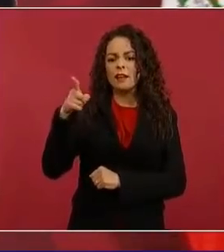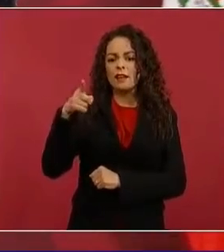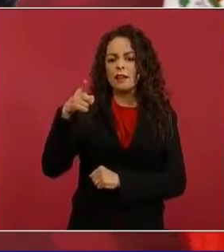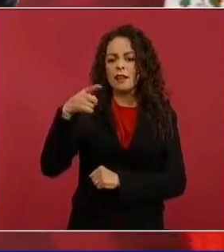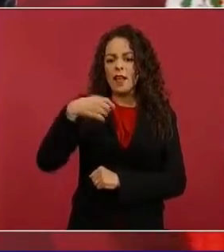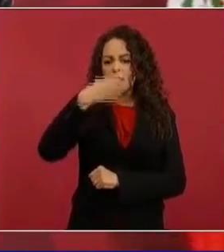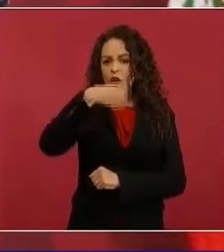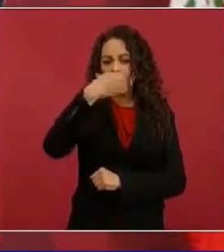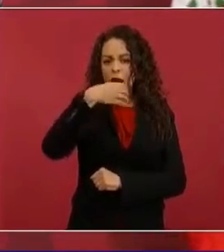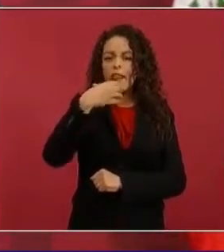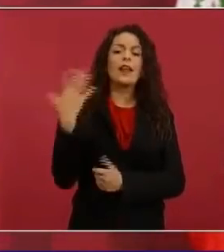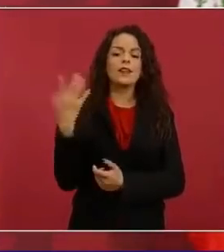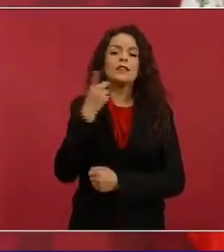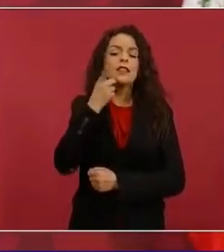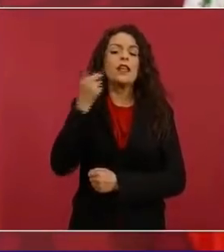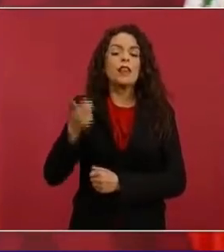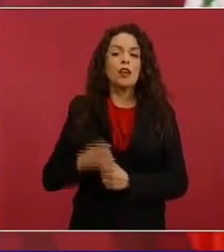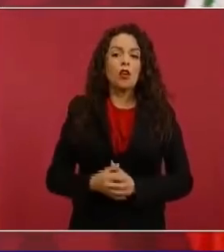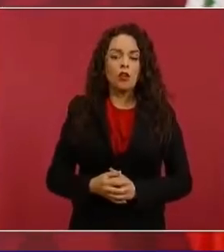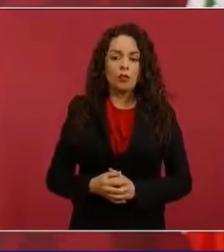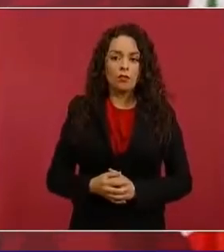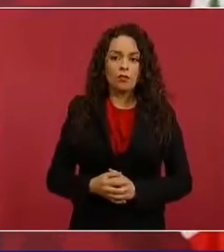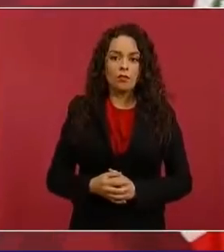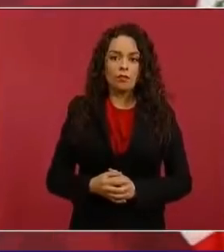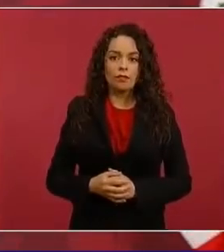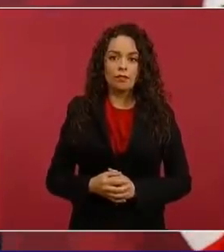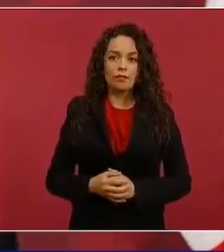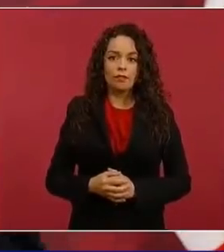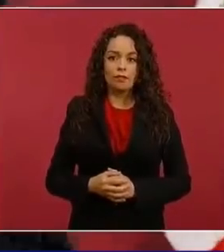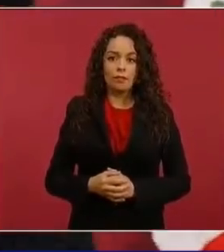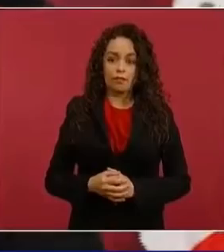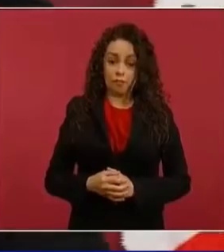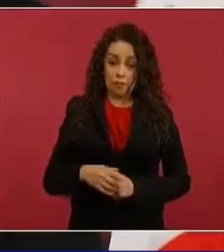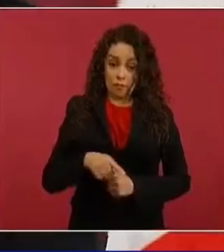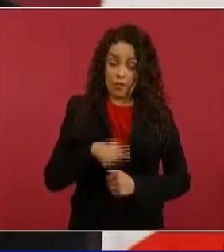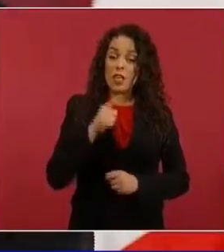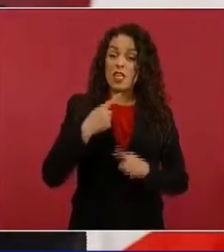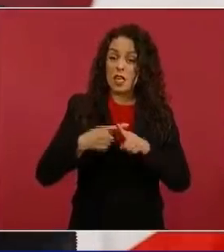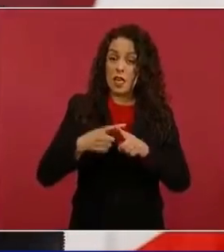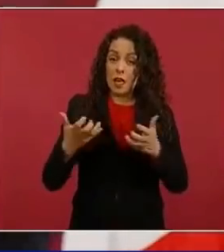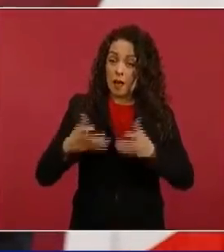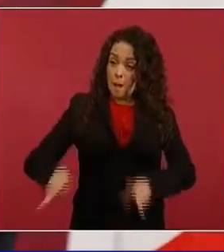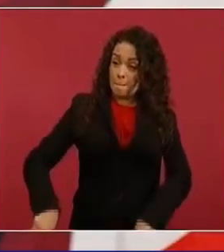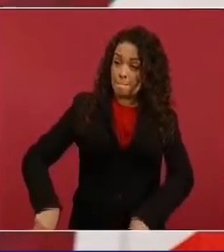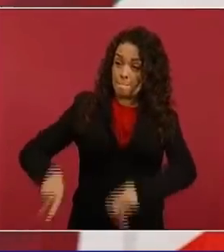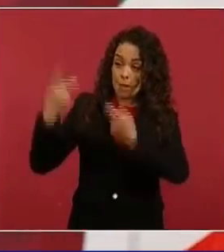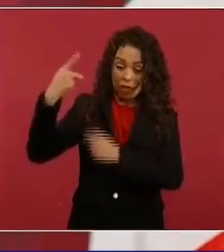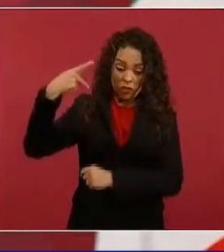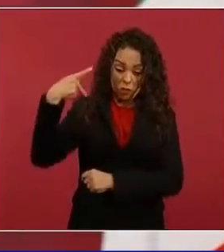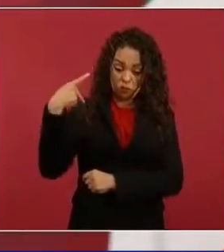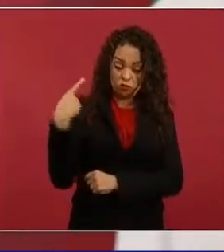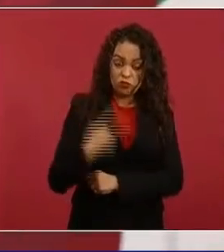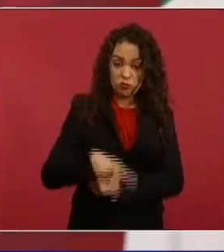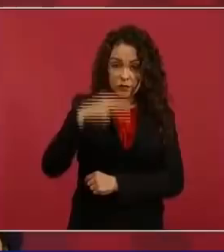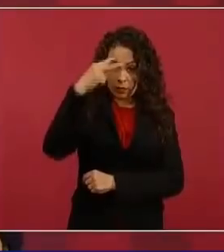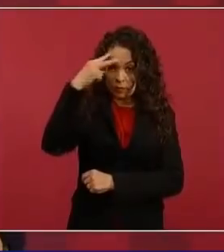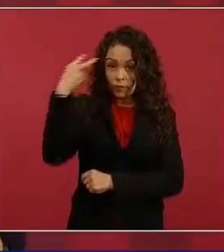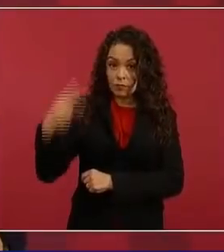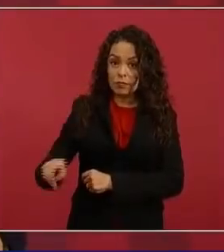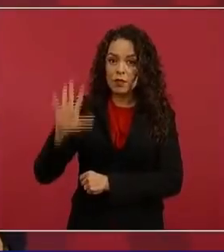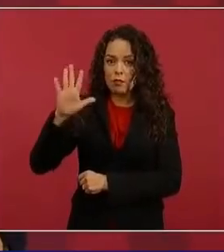naturales del país a extranjeros, es traidor a la patria.